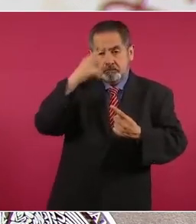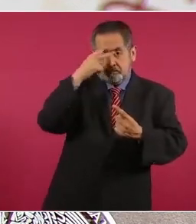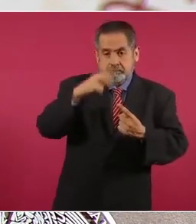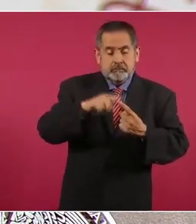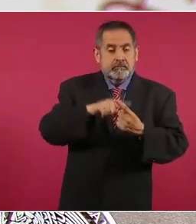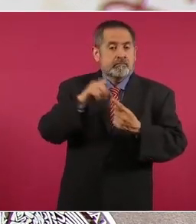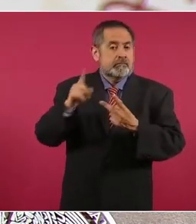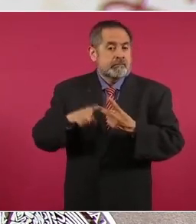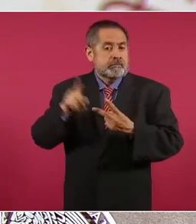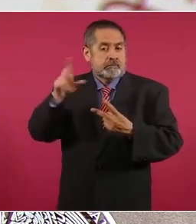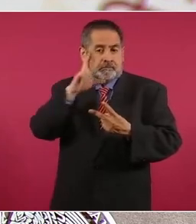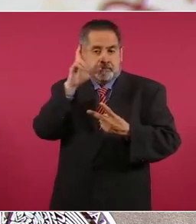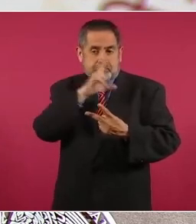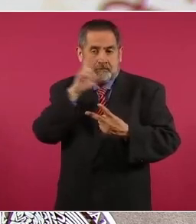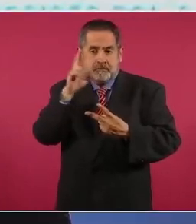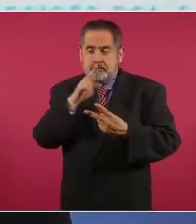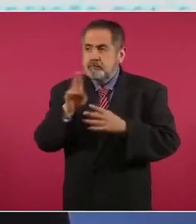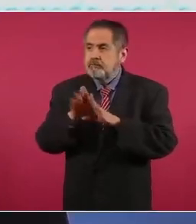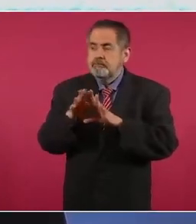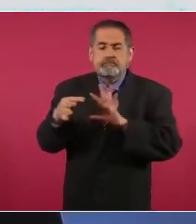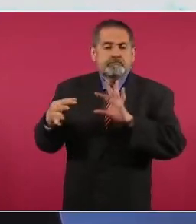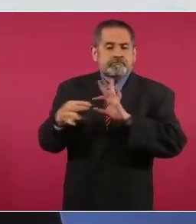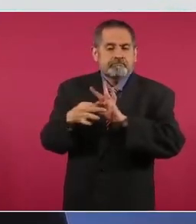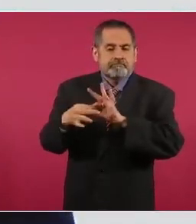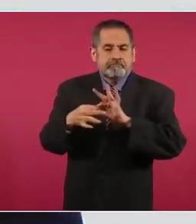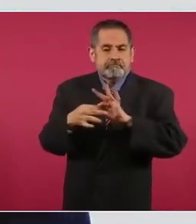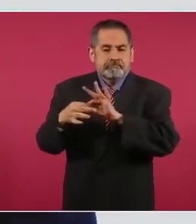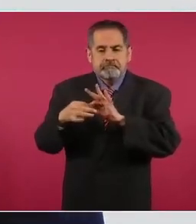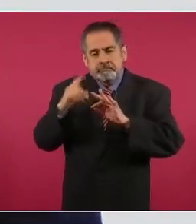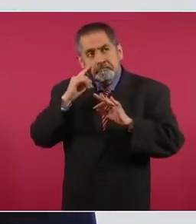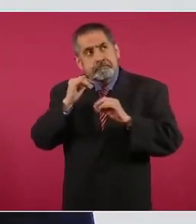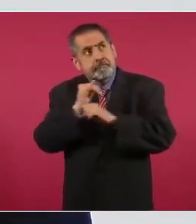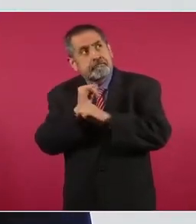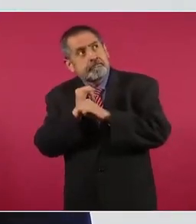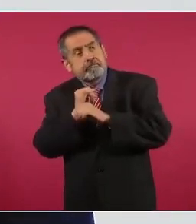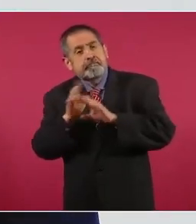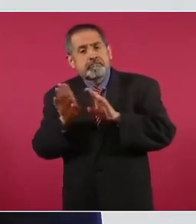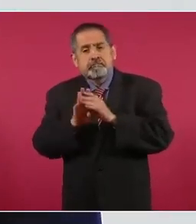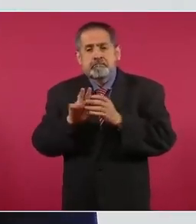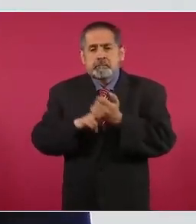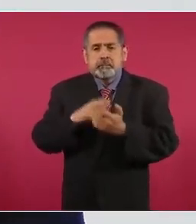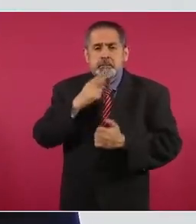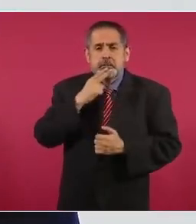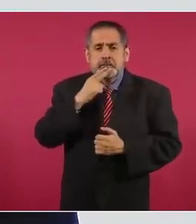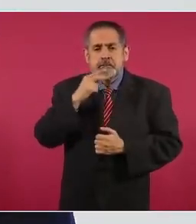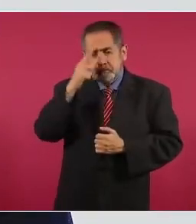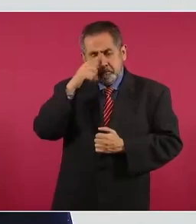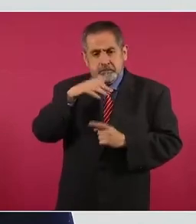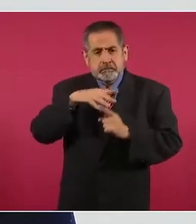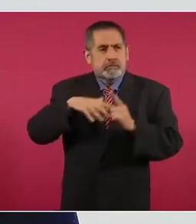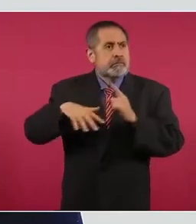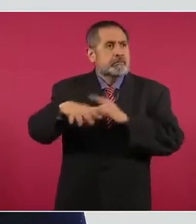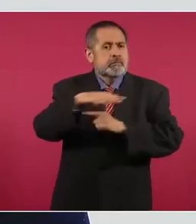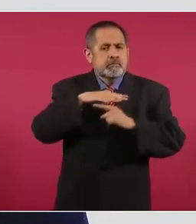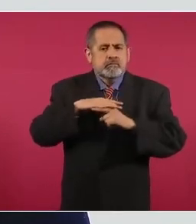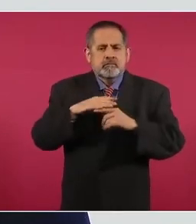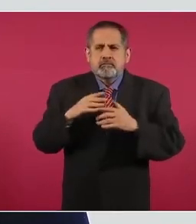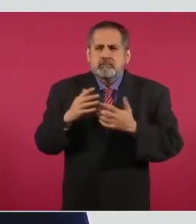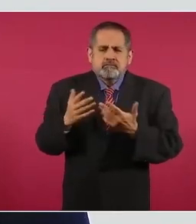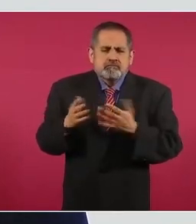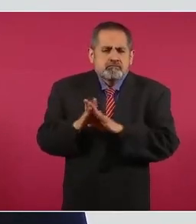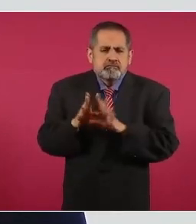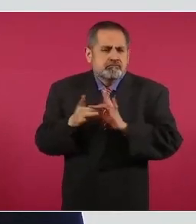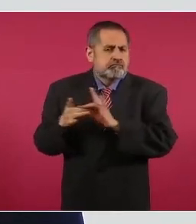Federación de Rusia sobre cooperación en la exploración y utilización del espacio ultraterrestre.